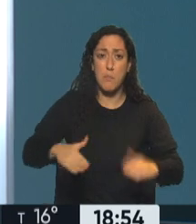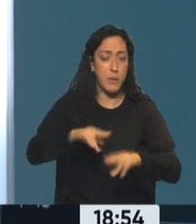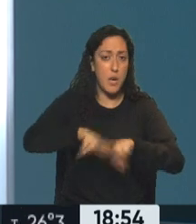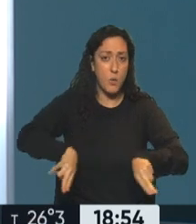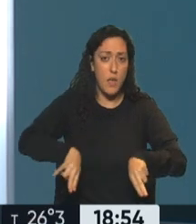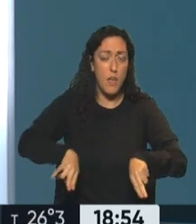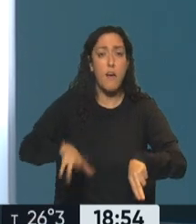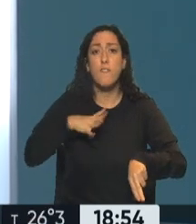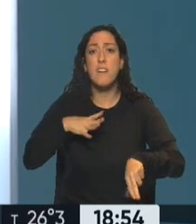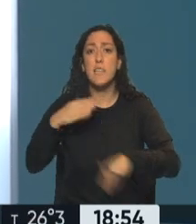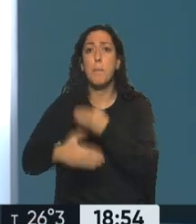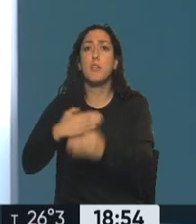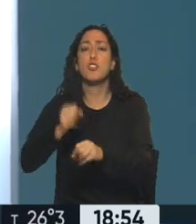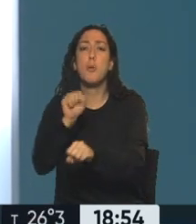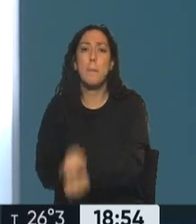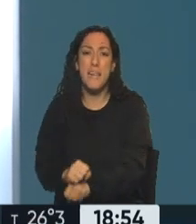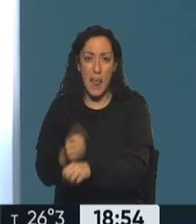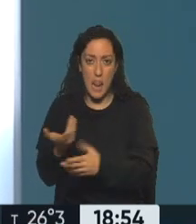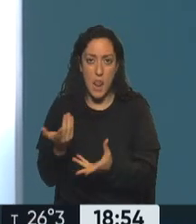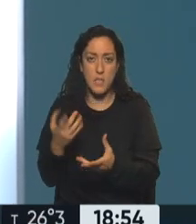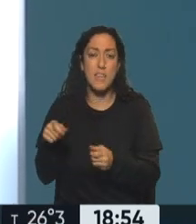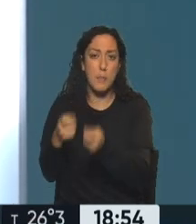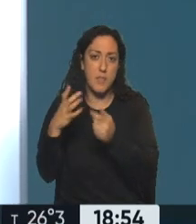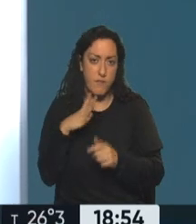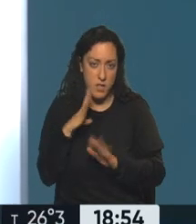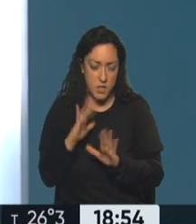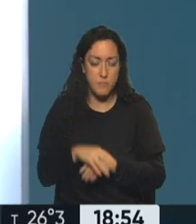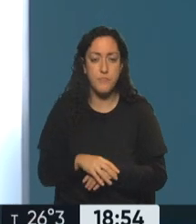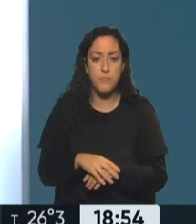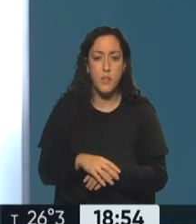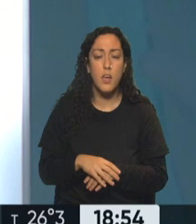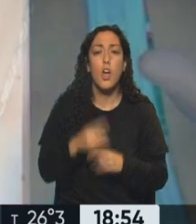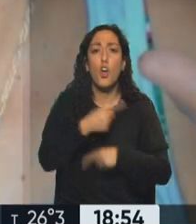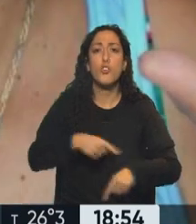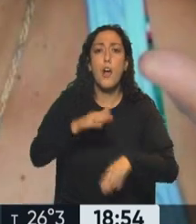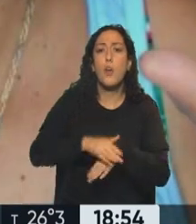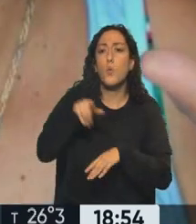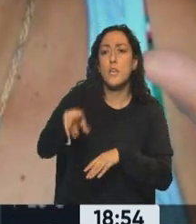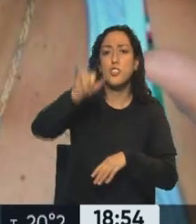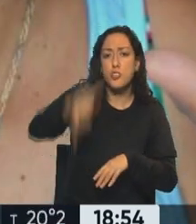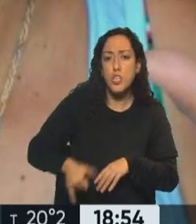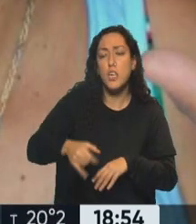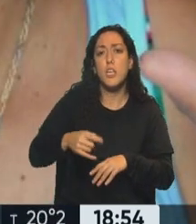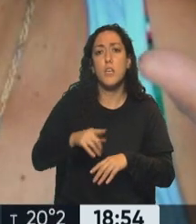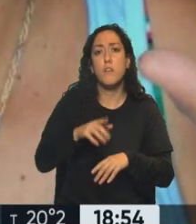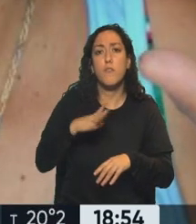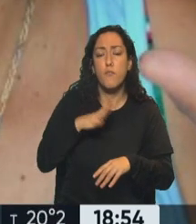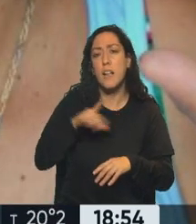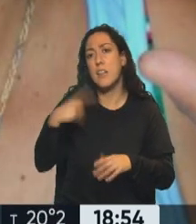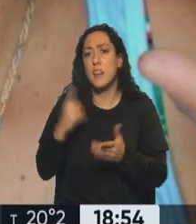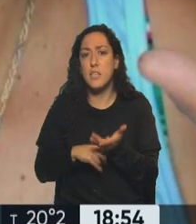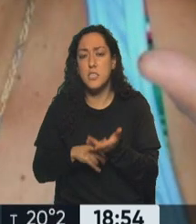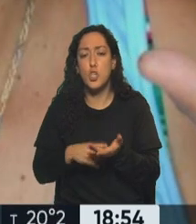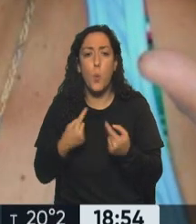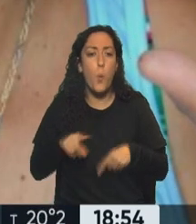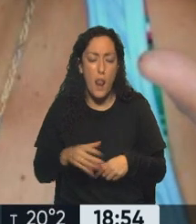está en trámite. Vamos a ver algunas placas para mostrarte qué condenas tiene, cuáles están firmes y qué es lo que pasa respecto de Milagro Sala. Mirá,